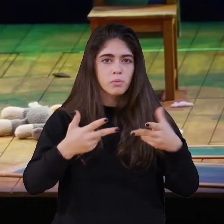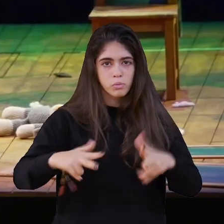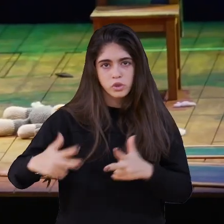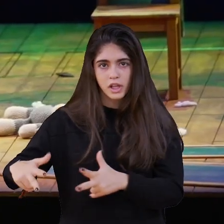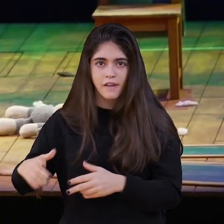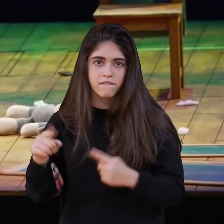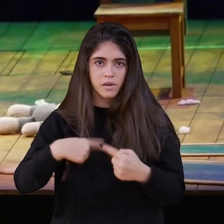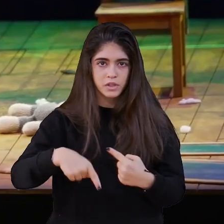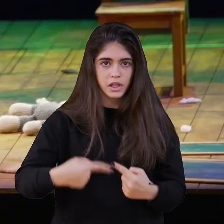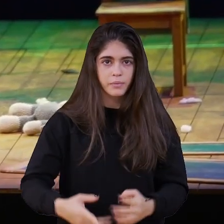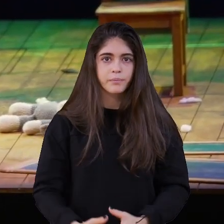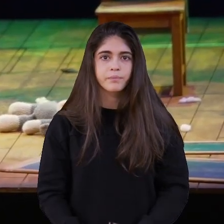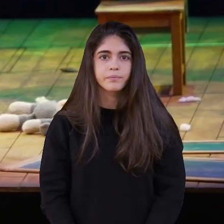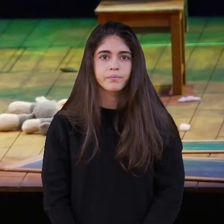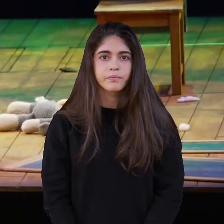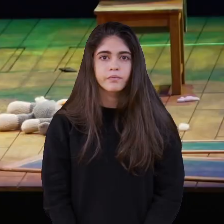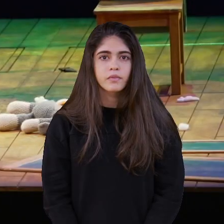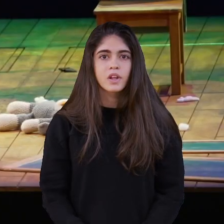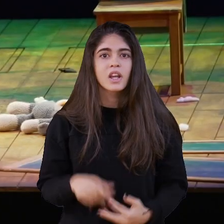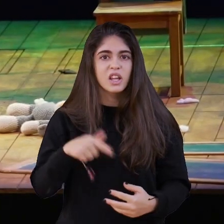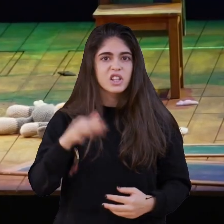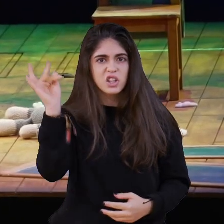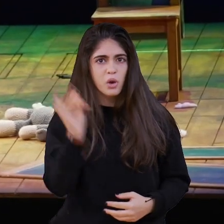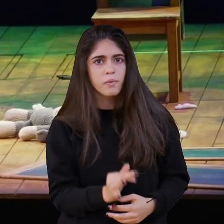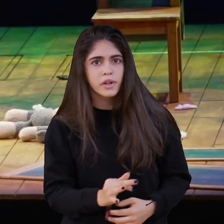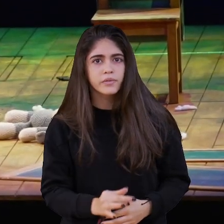educación hace que la sociedad sea mucho mejor.